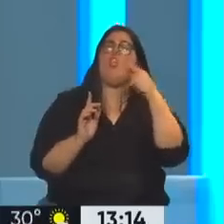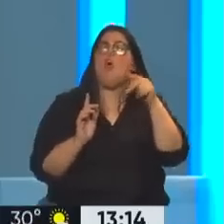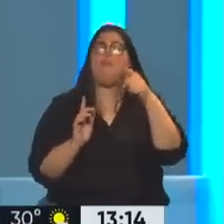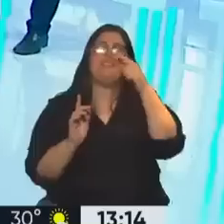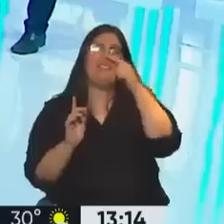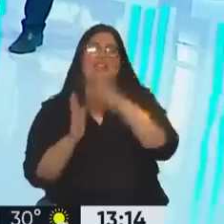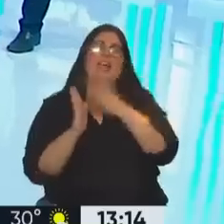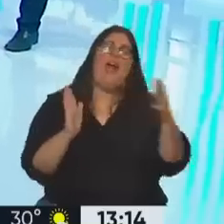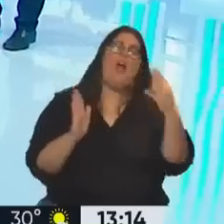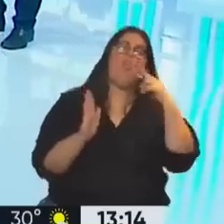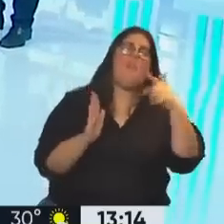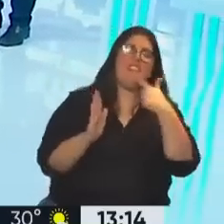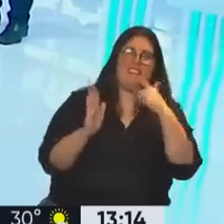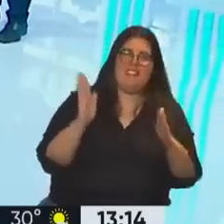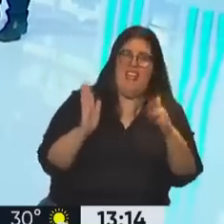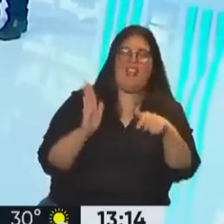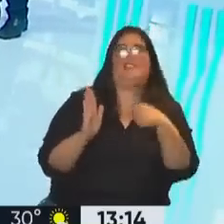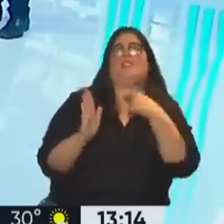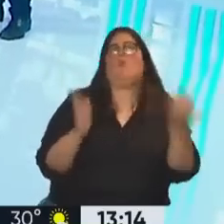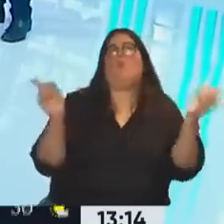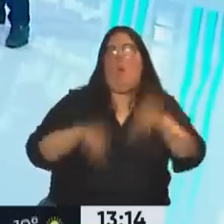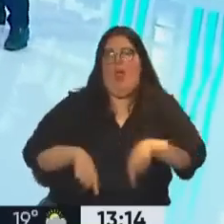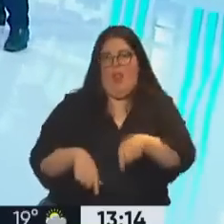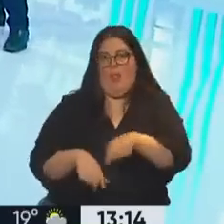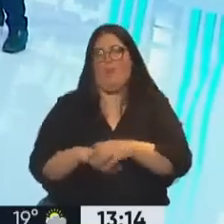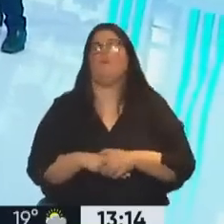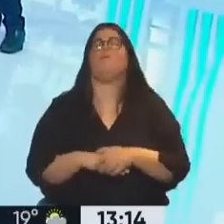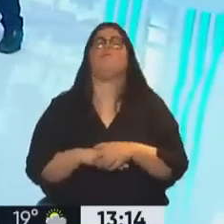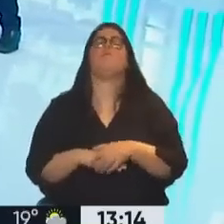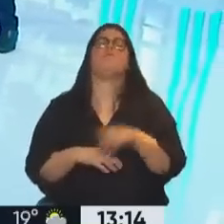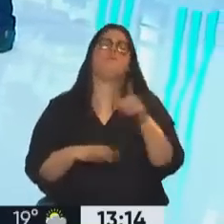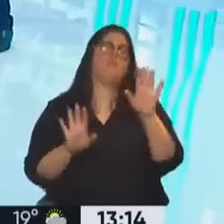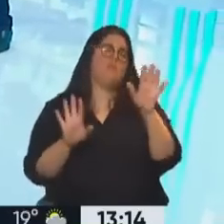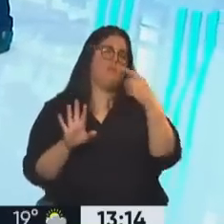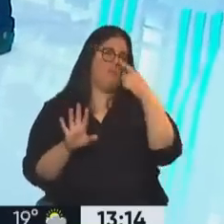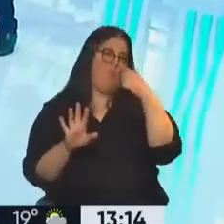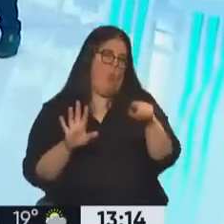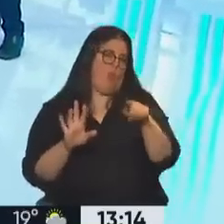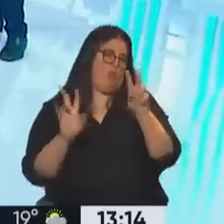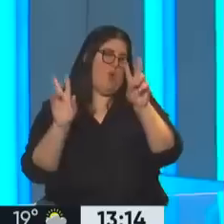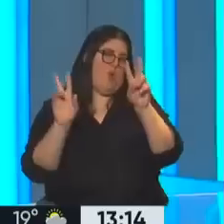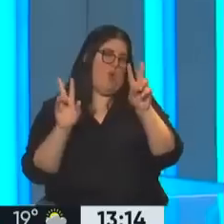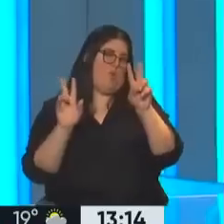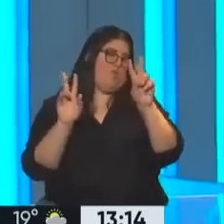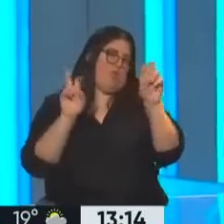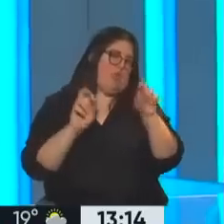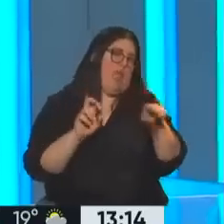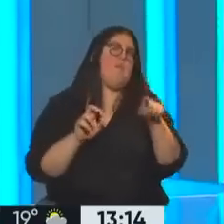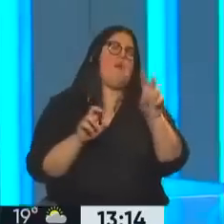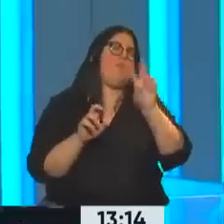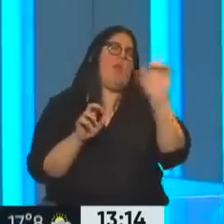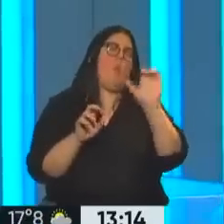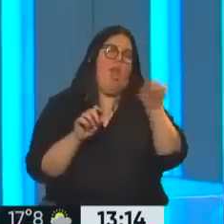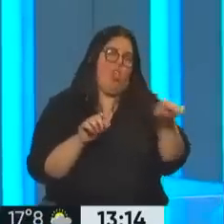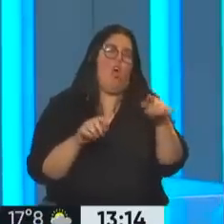2017. Me permito volver sobre justamente este último punto y tal vez correrlo un poquitito de Ecuador, pensando en esta